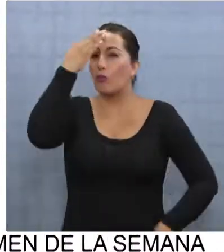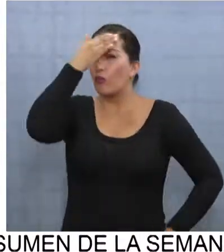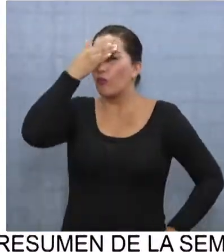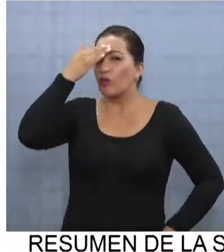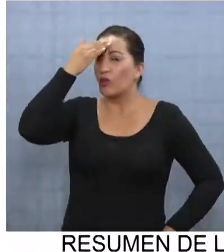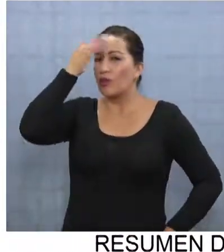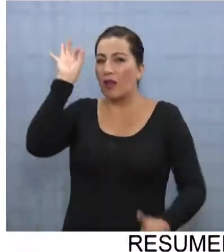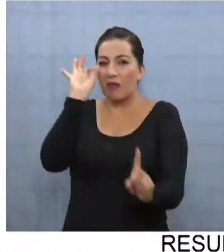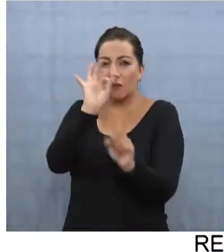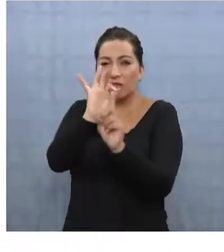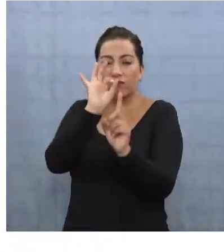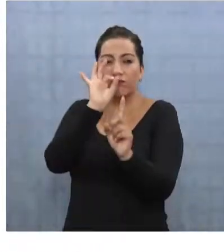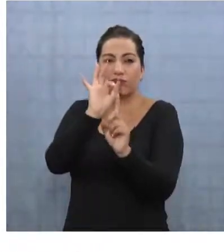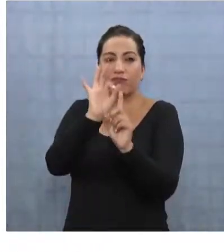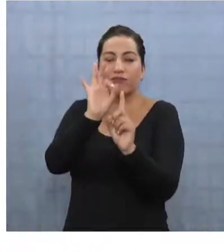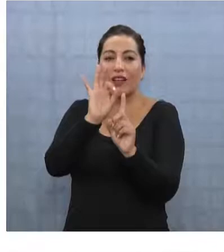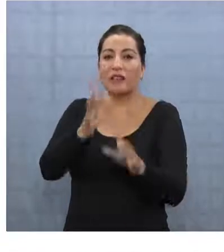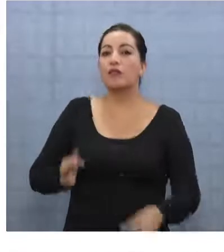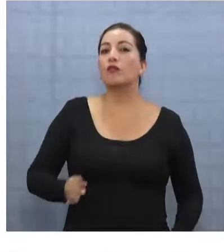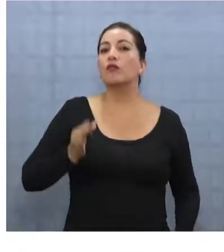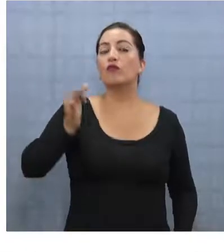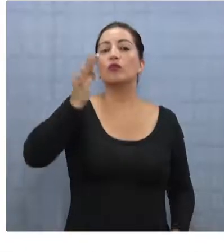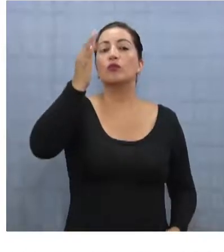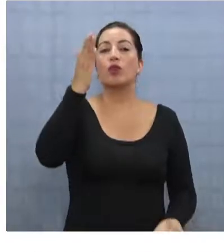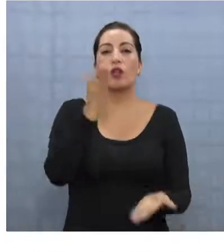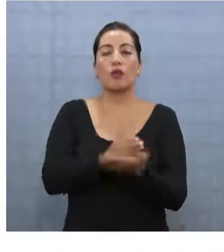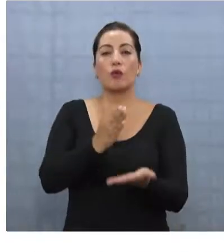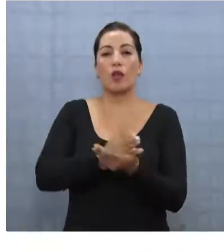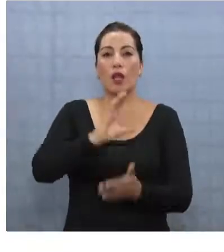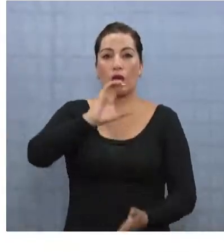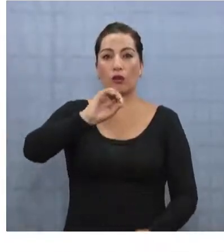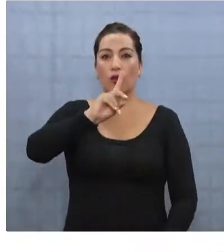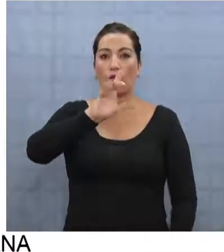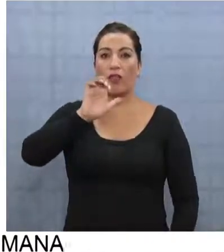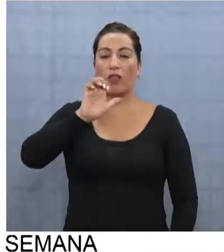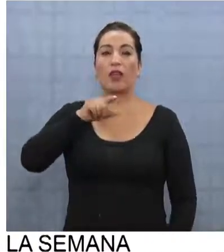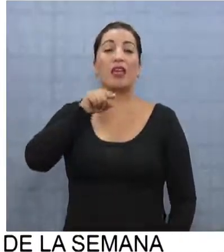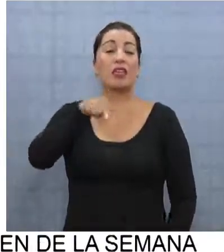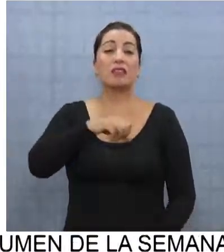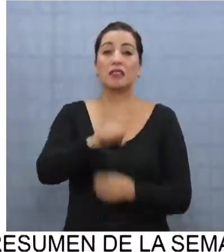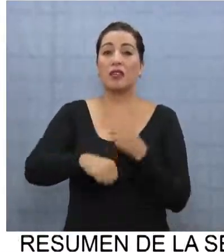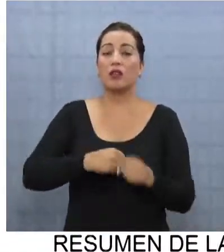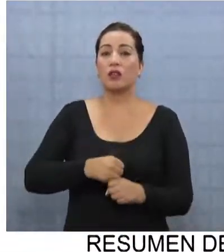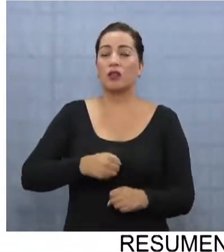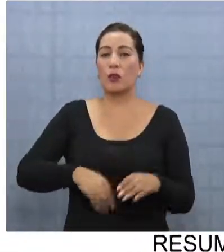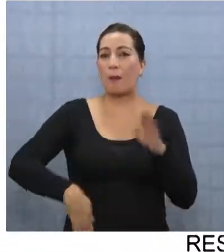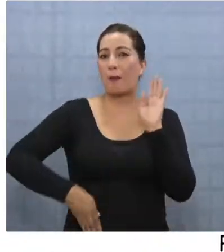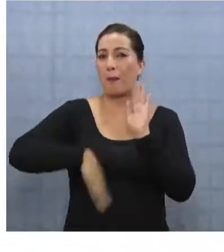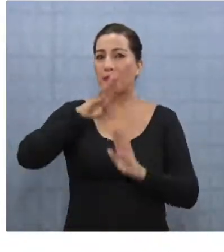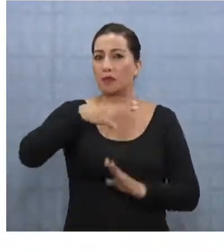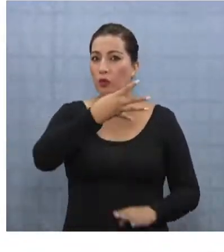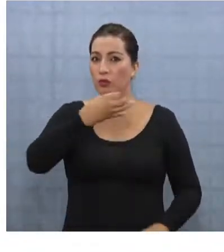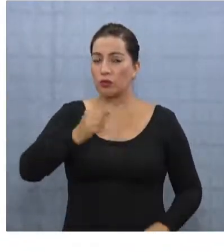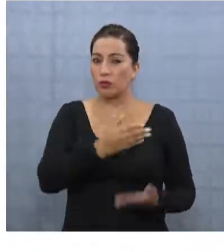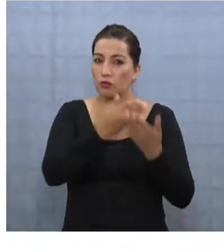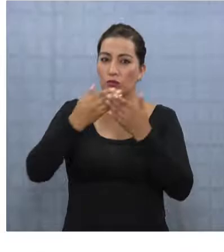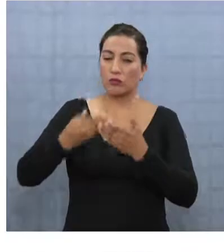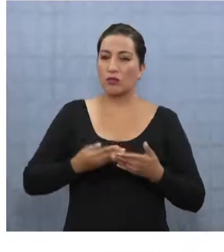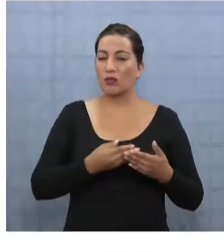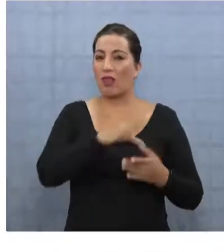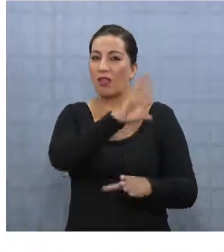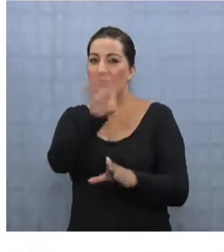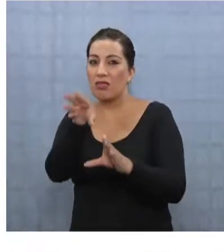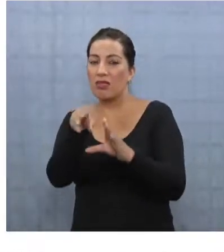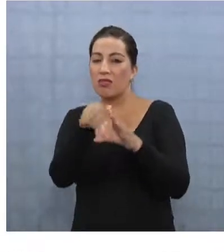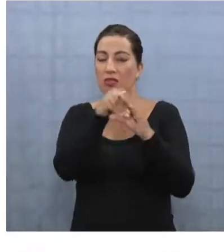aparejada una preocupación específica como es el futuro del Colegio Deportivo, que este año con matrícula superior a 400 alumnos,